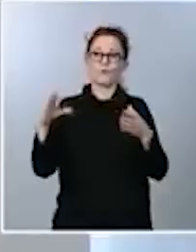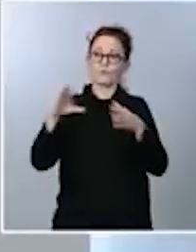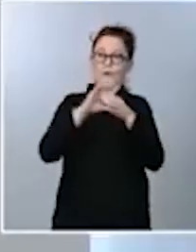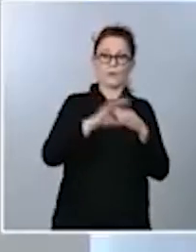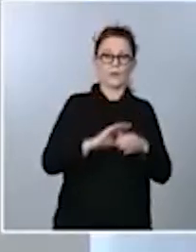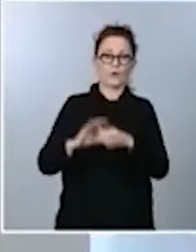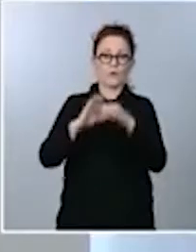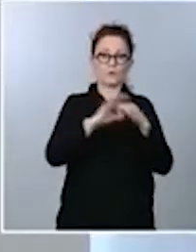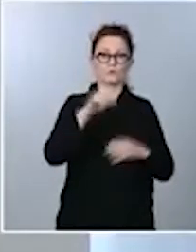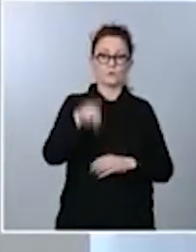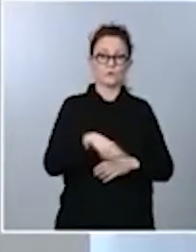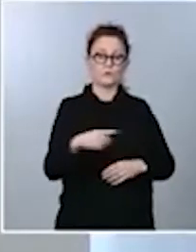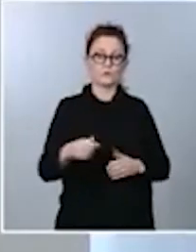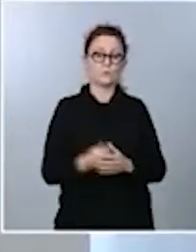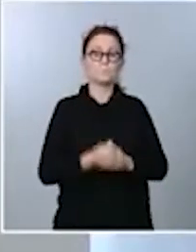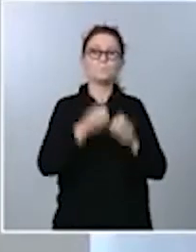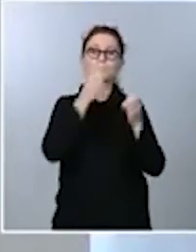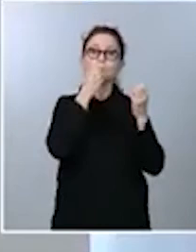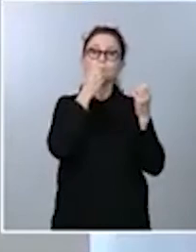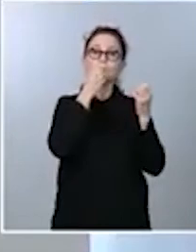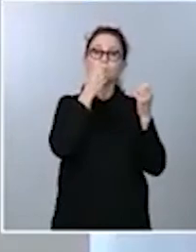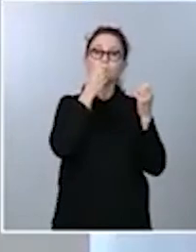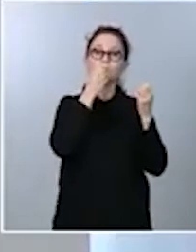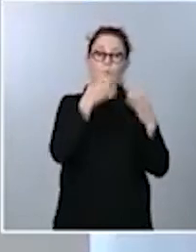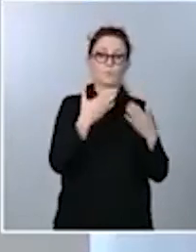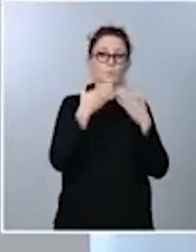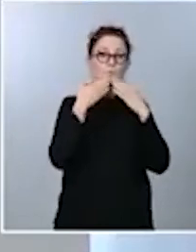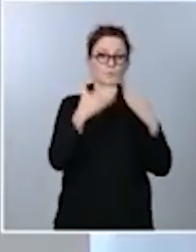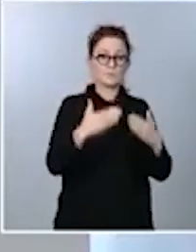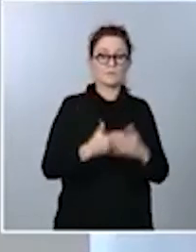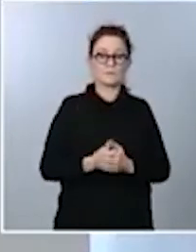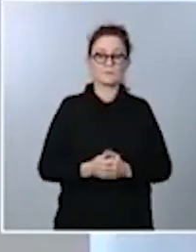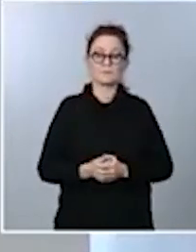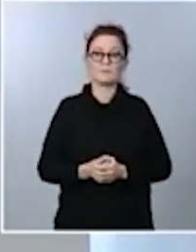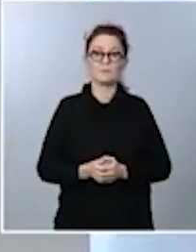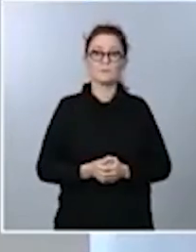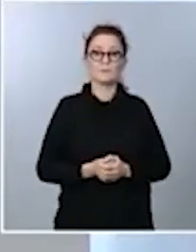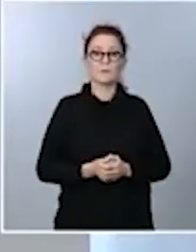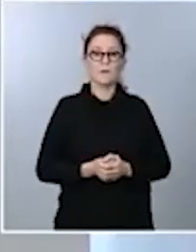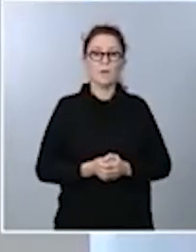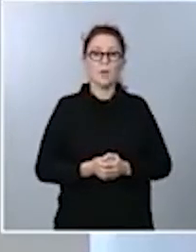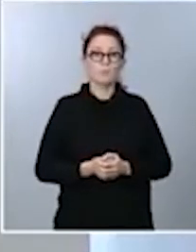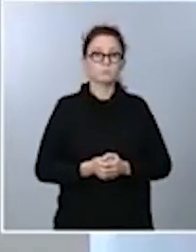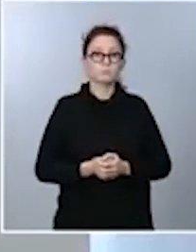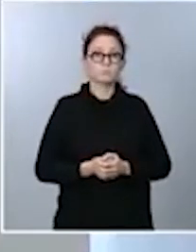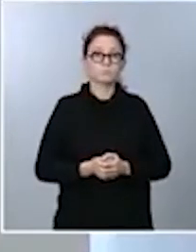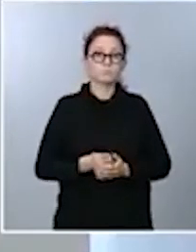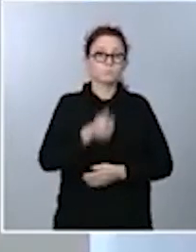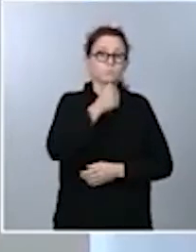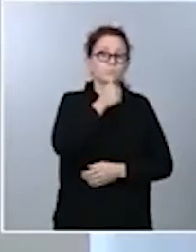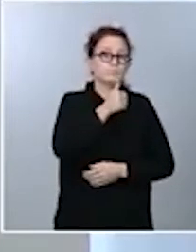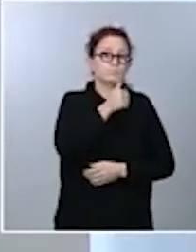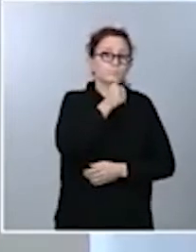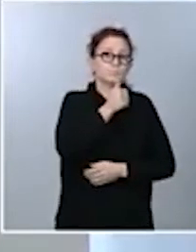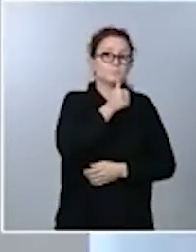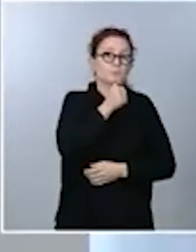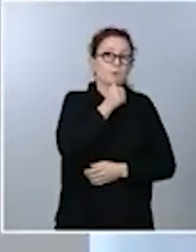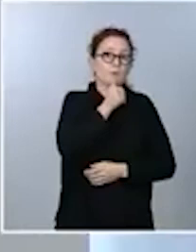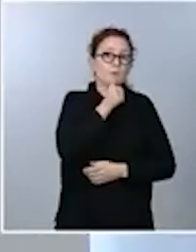Muchas gracias, Juanma. No hay ningún planteamiento todavía respecto, en el caso de que esto